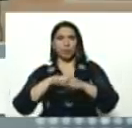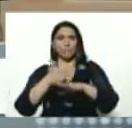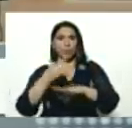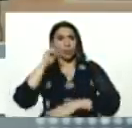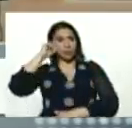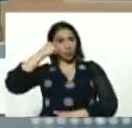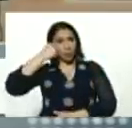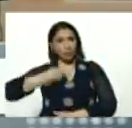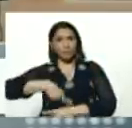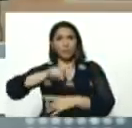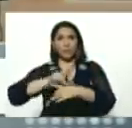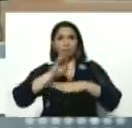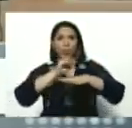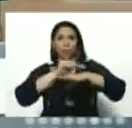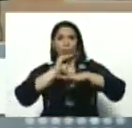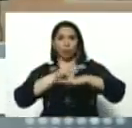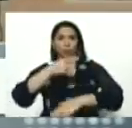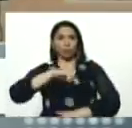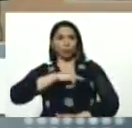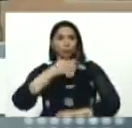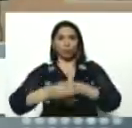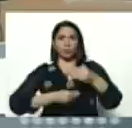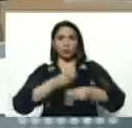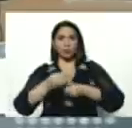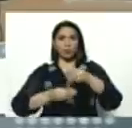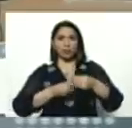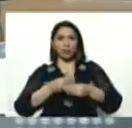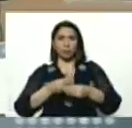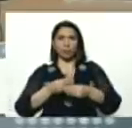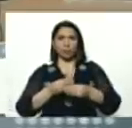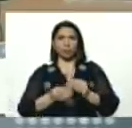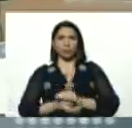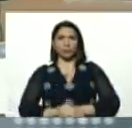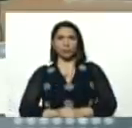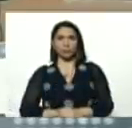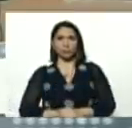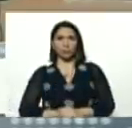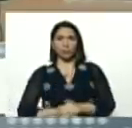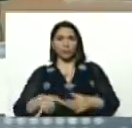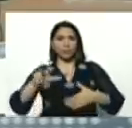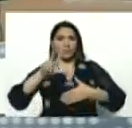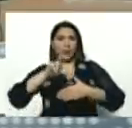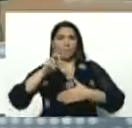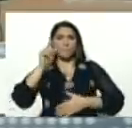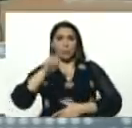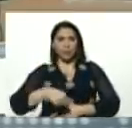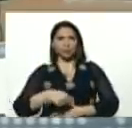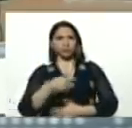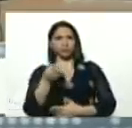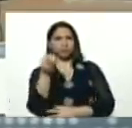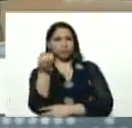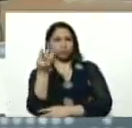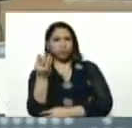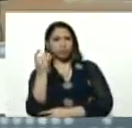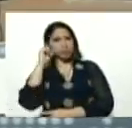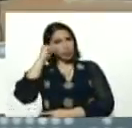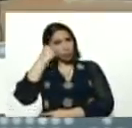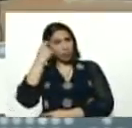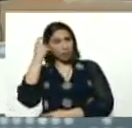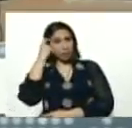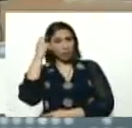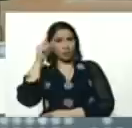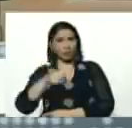que esa fue la primera convocatoria, que hicimos del foro de Sao Paulo, aquí en Venezuela, entonces, para recordar esa fecha, y,